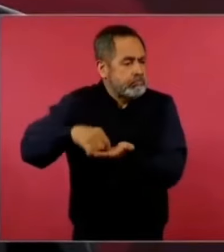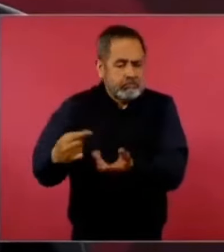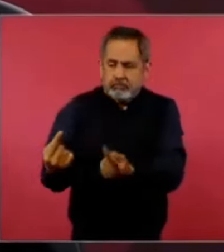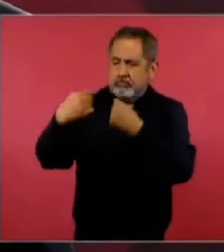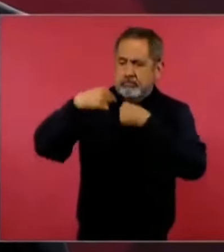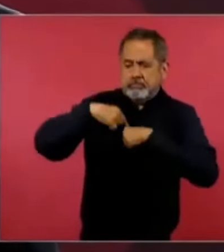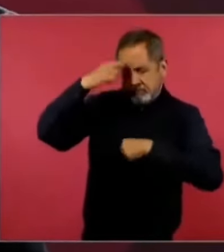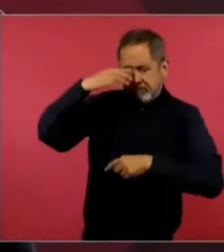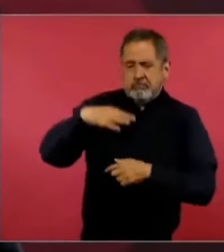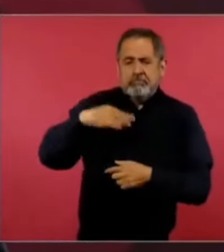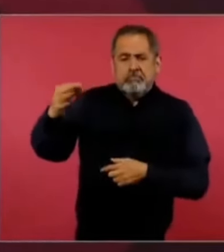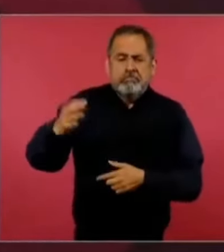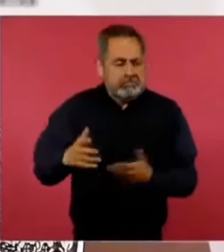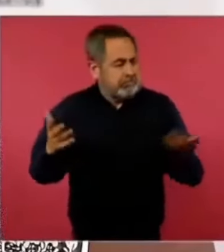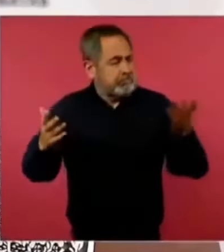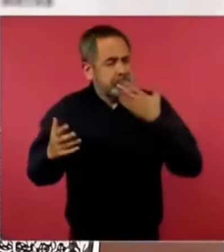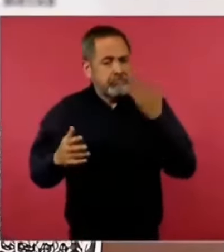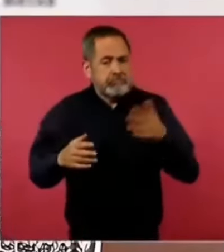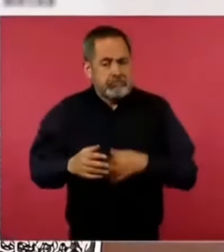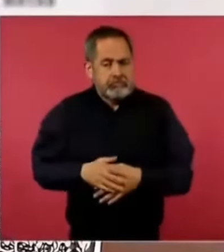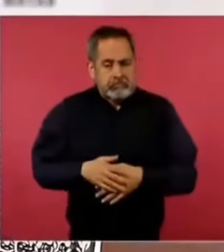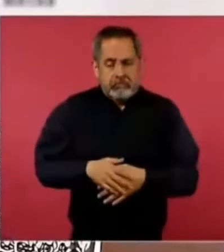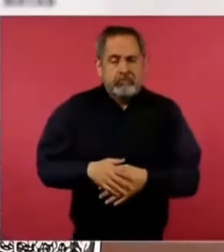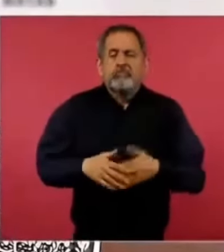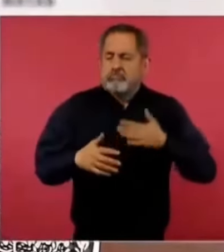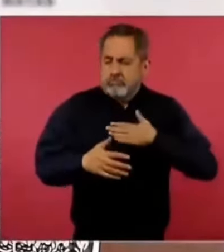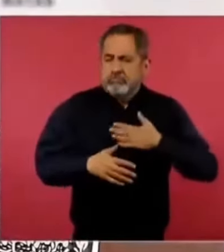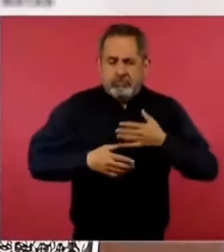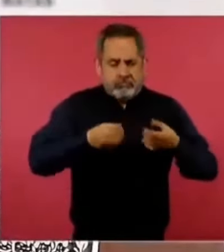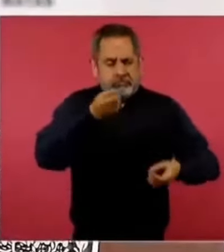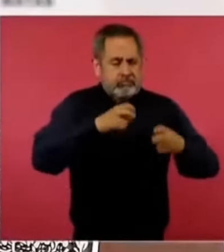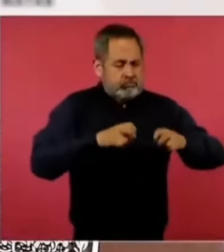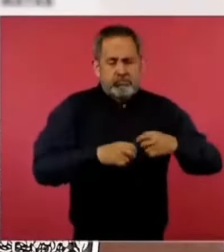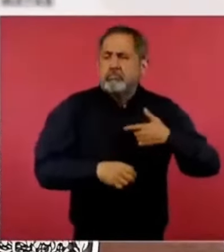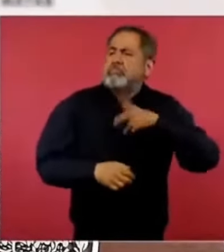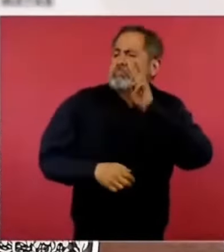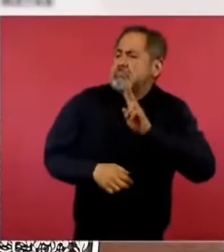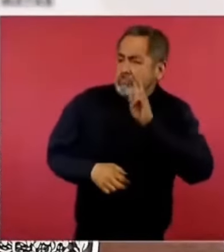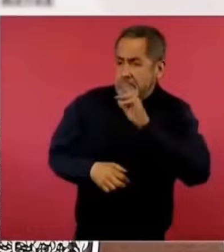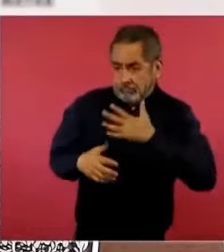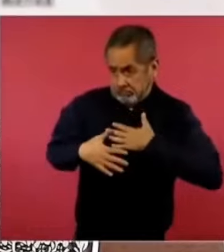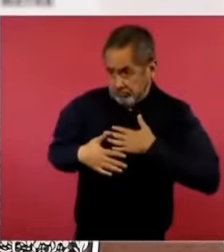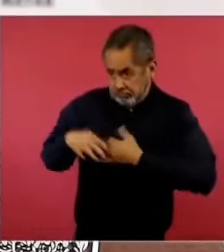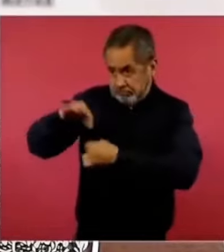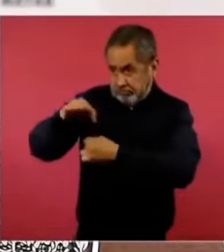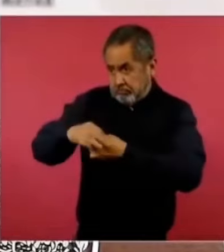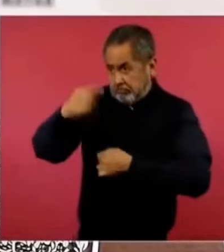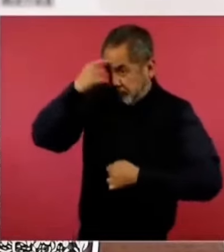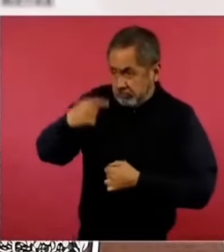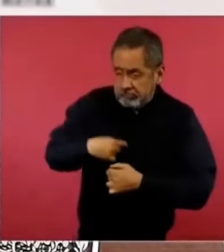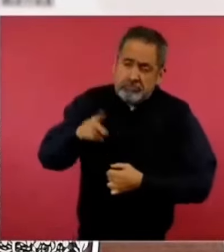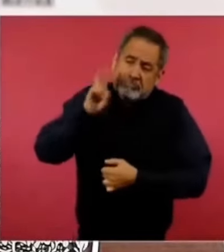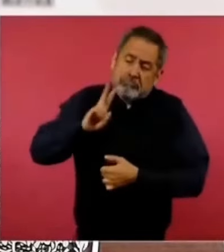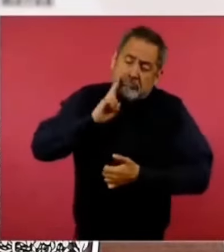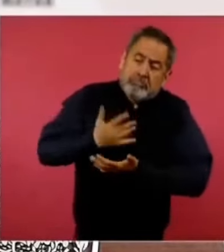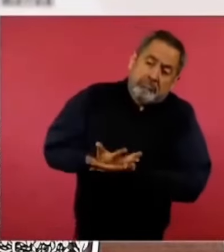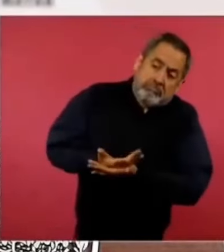Me sometí al escrutinio público y el pueblo, por mi trabajo,